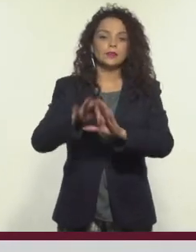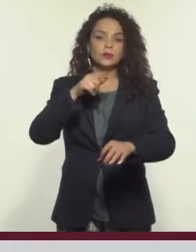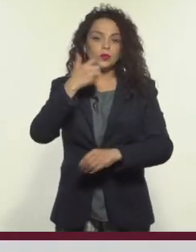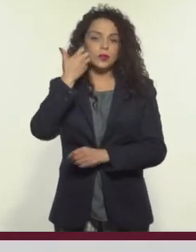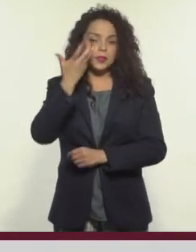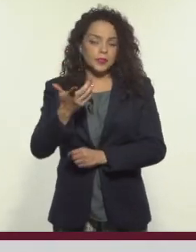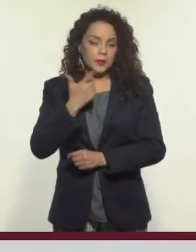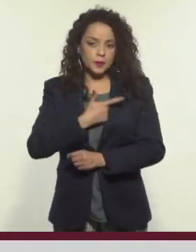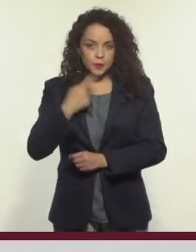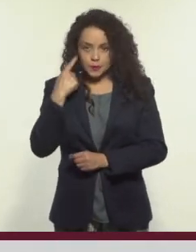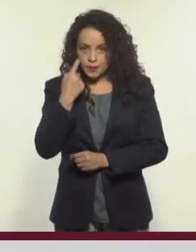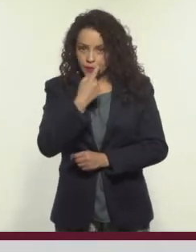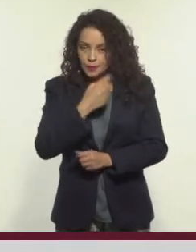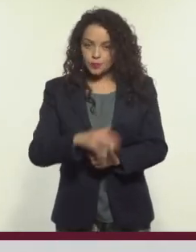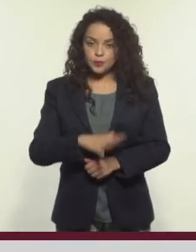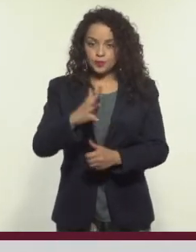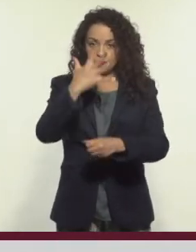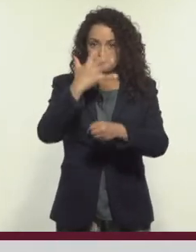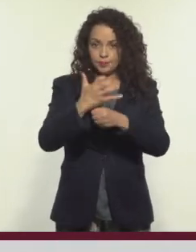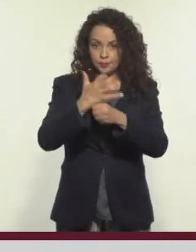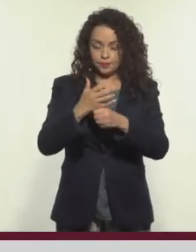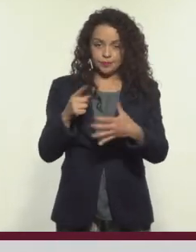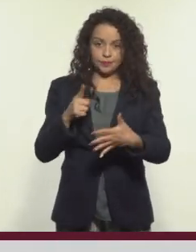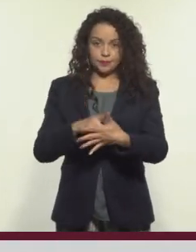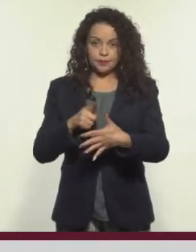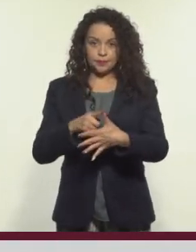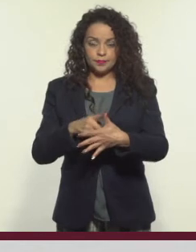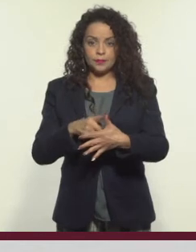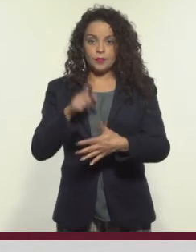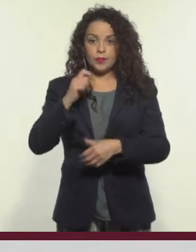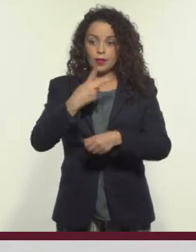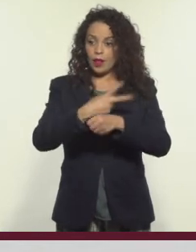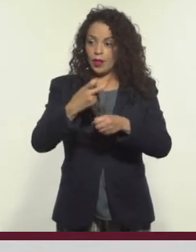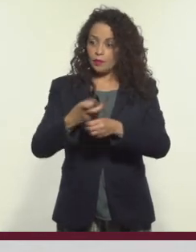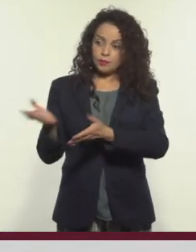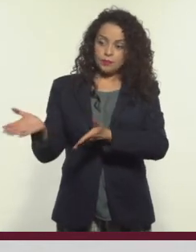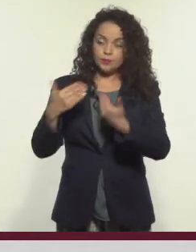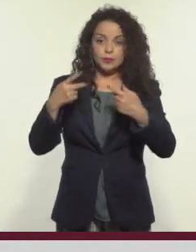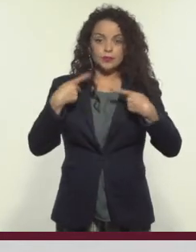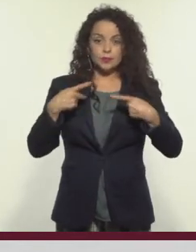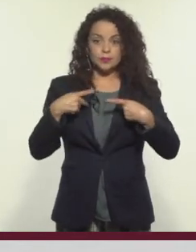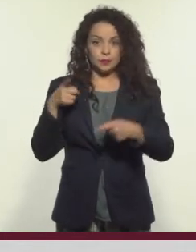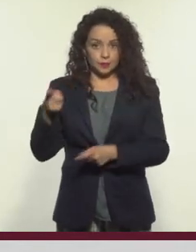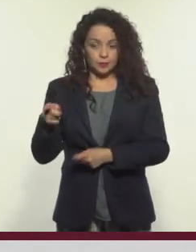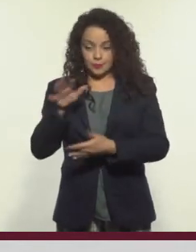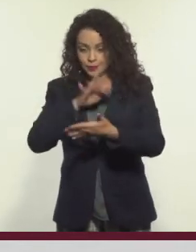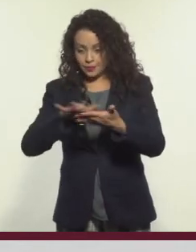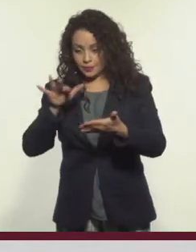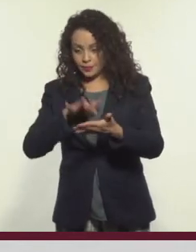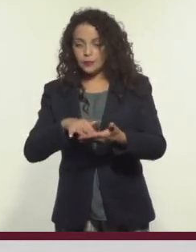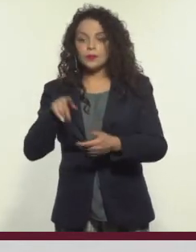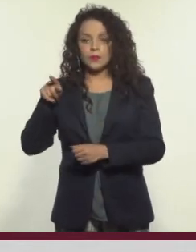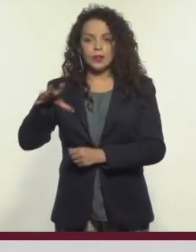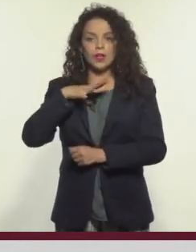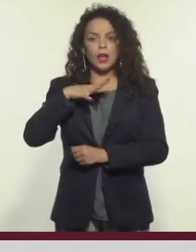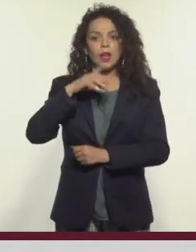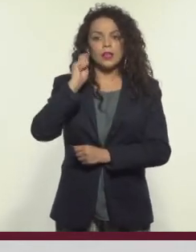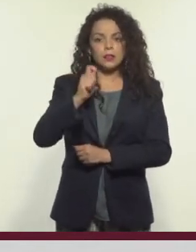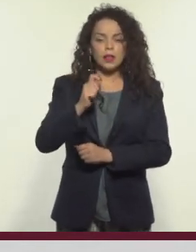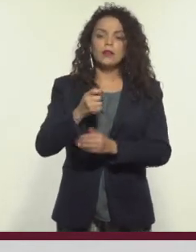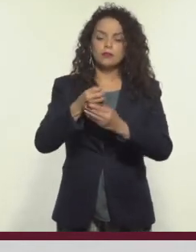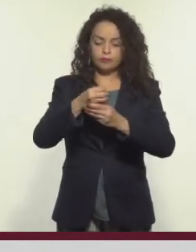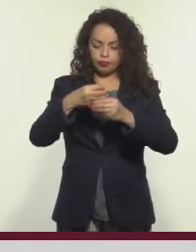humana. Paso número cinco. Abrir la convocatoria para que los lectores, que como ya comentamos, tendrán a su